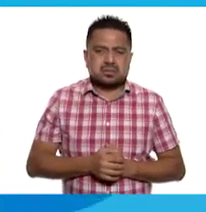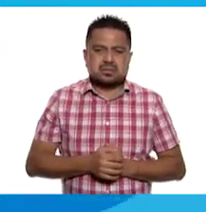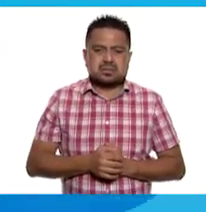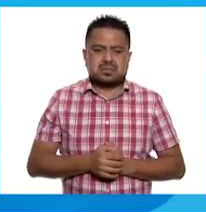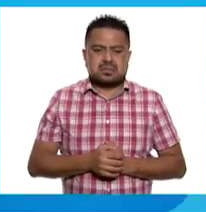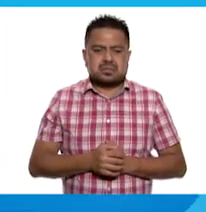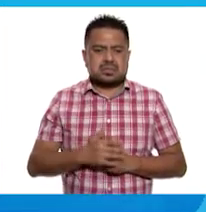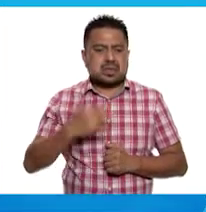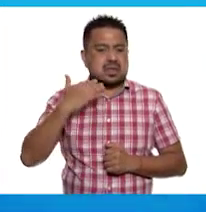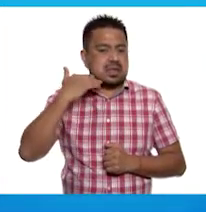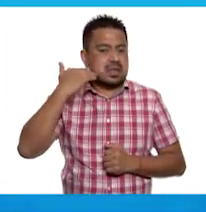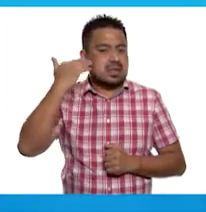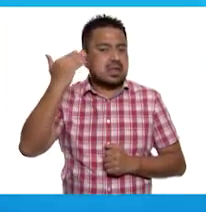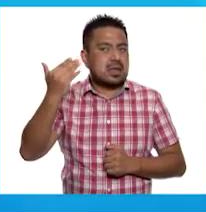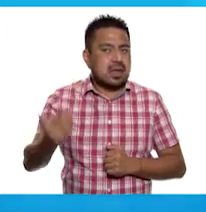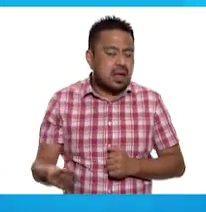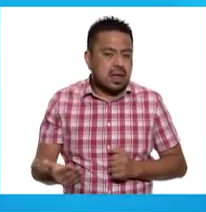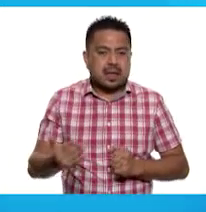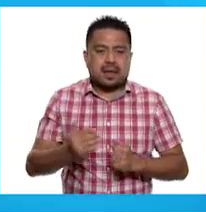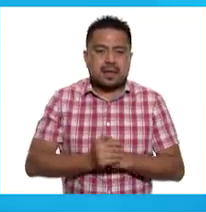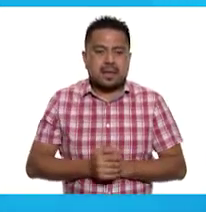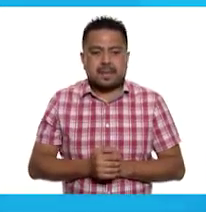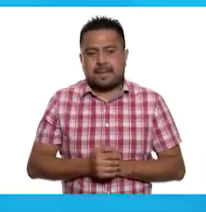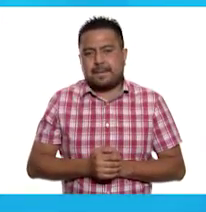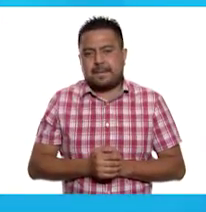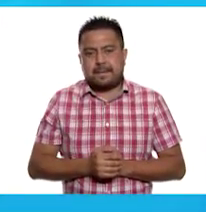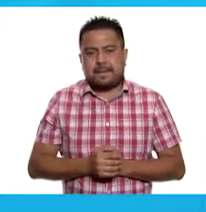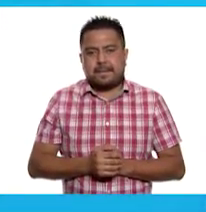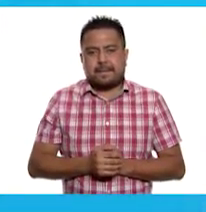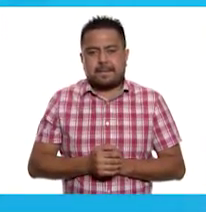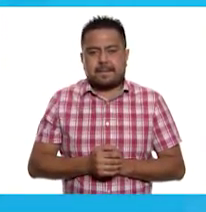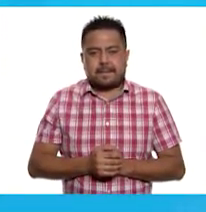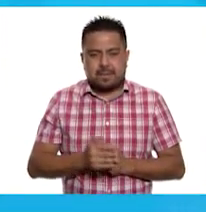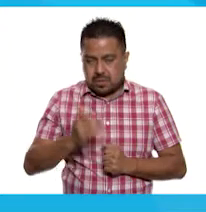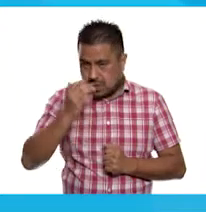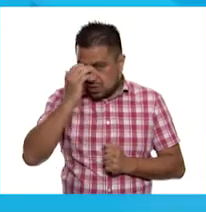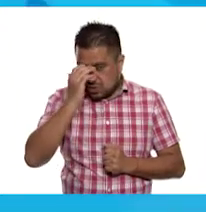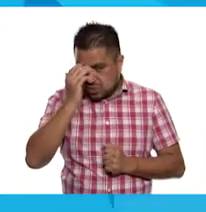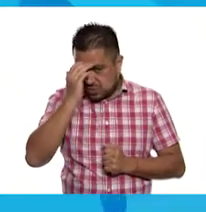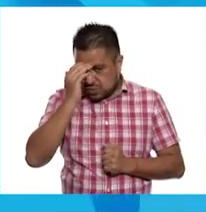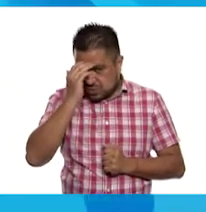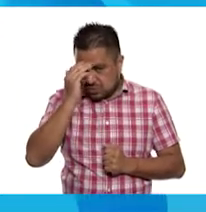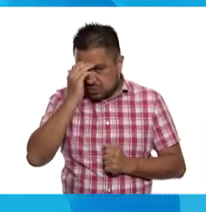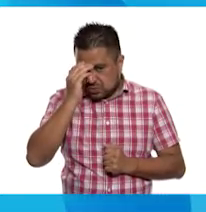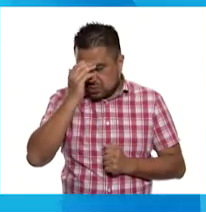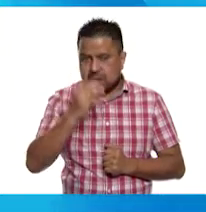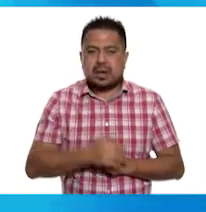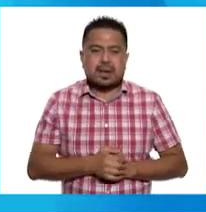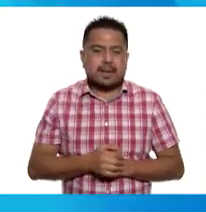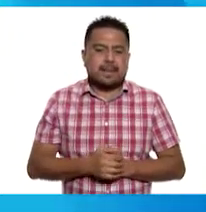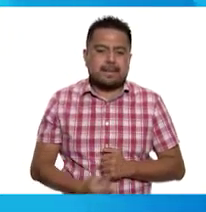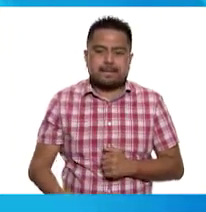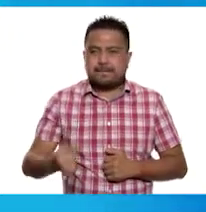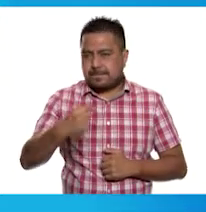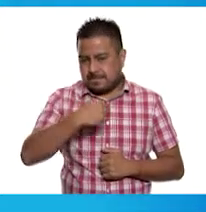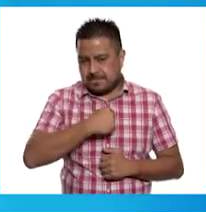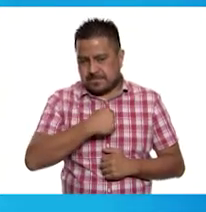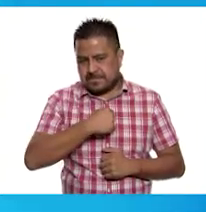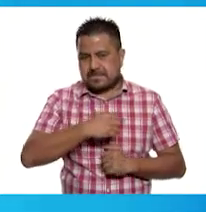y pedimos que dice, quiero conocer mi